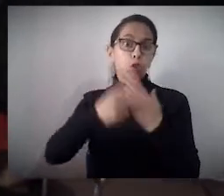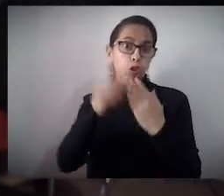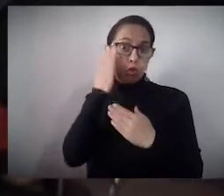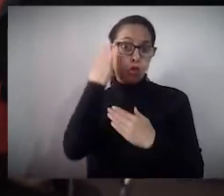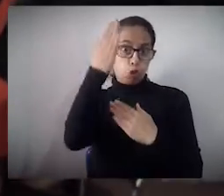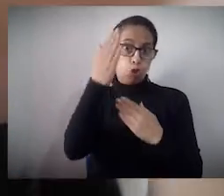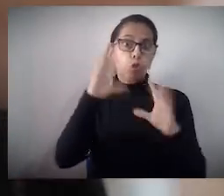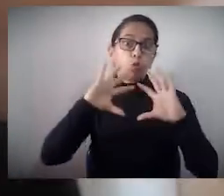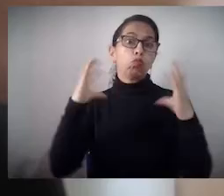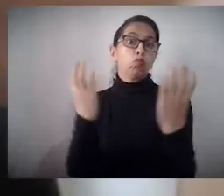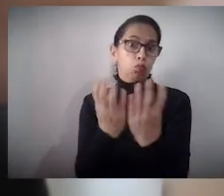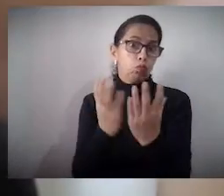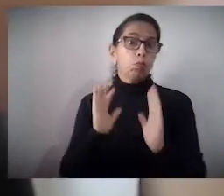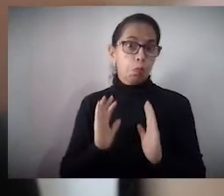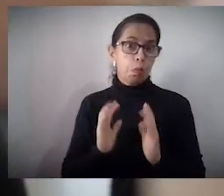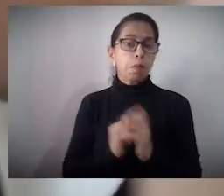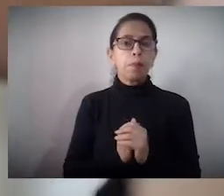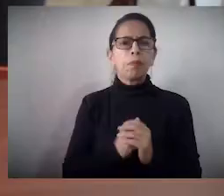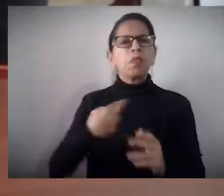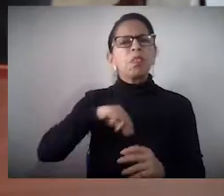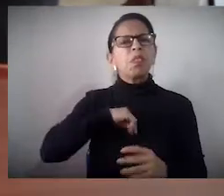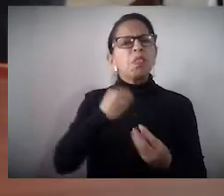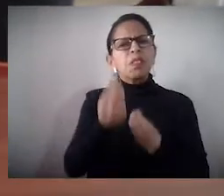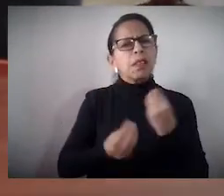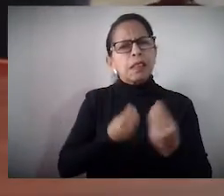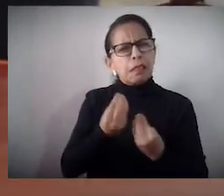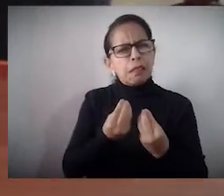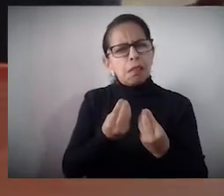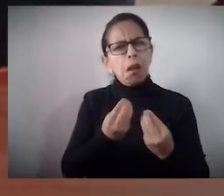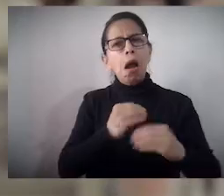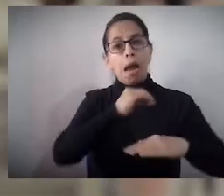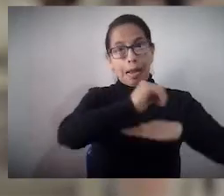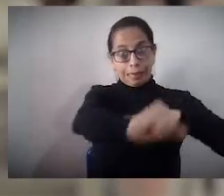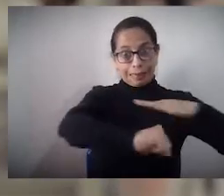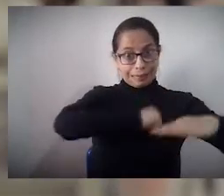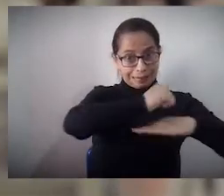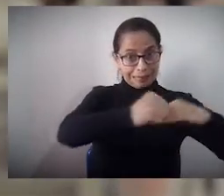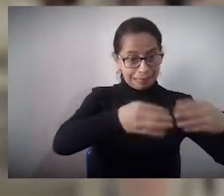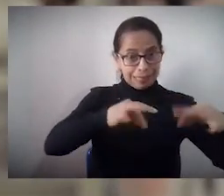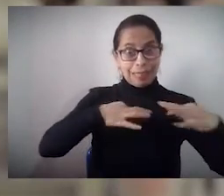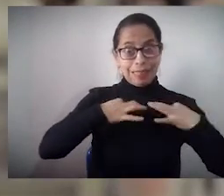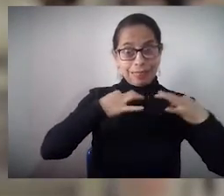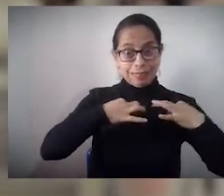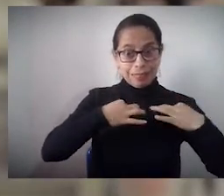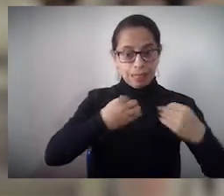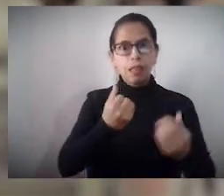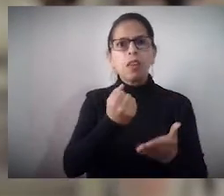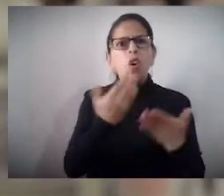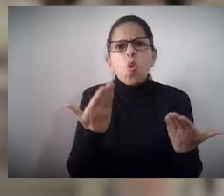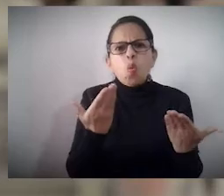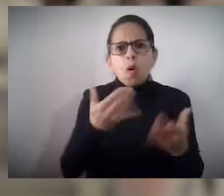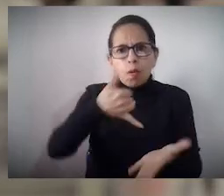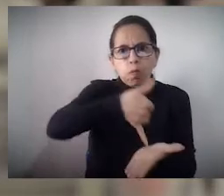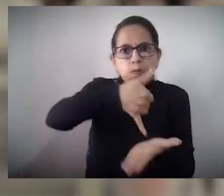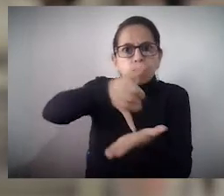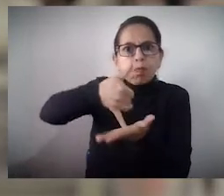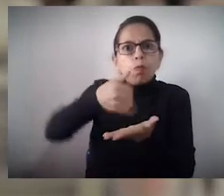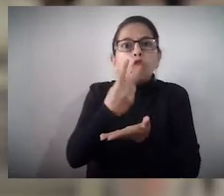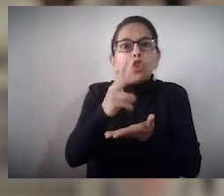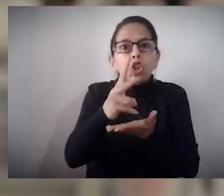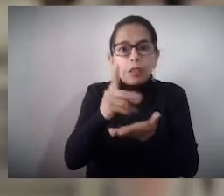proyectos basados en ayudar al planeta. Nosotros lo que hacemos básicamente es confeccionar prendas sostenibles